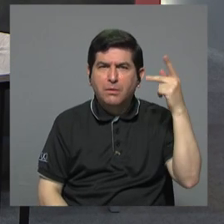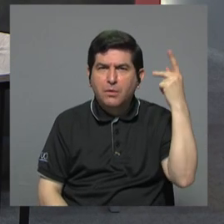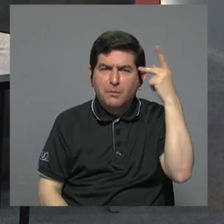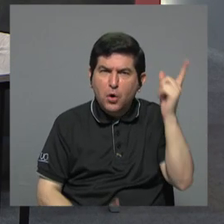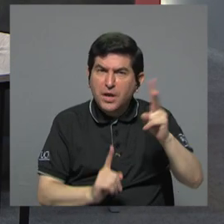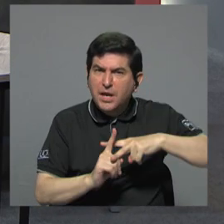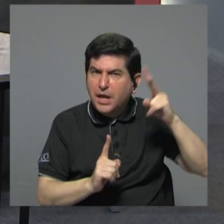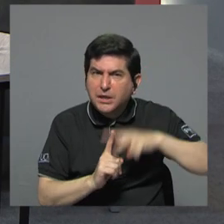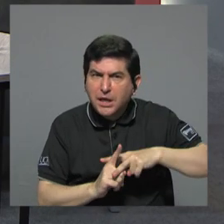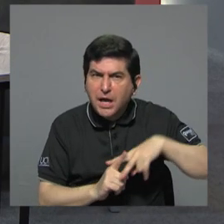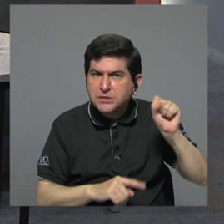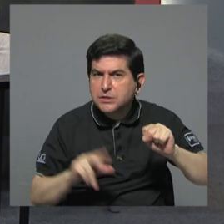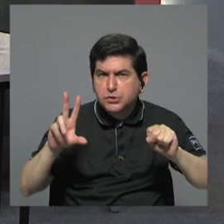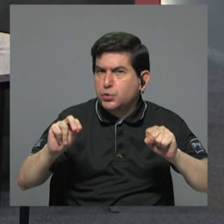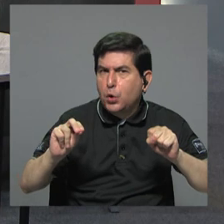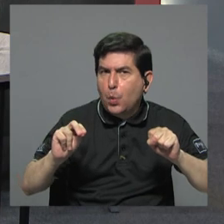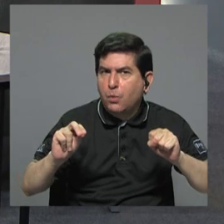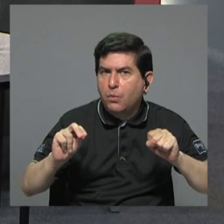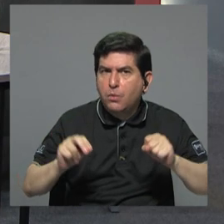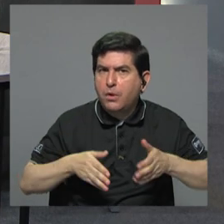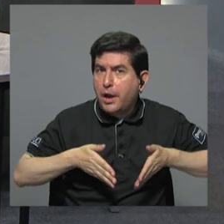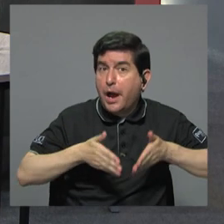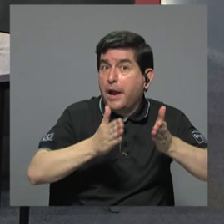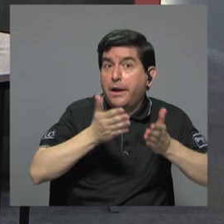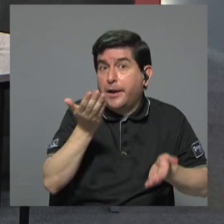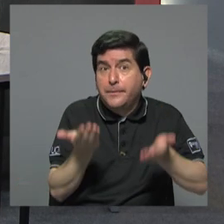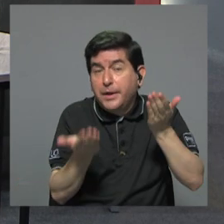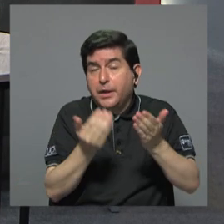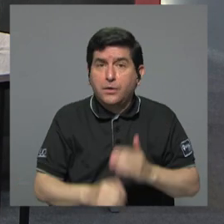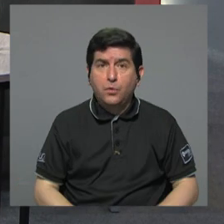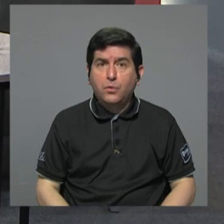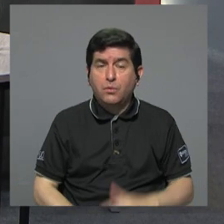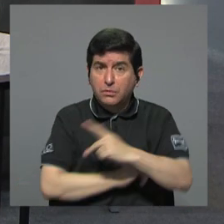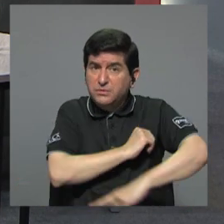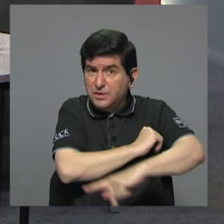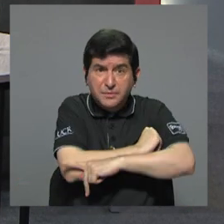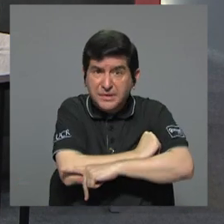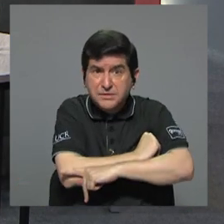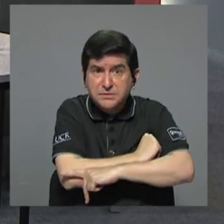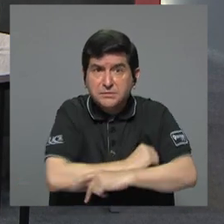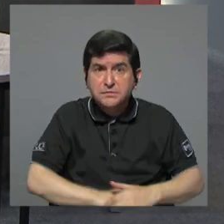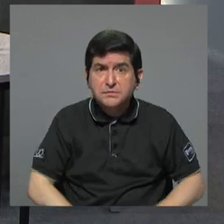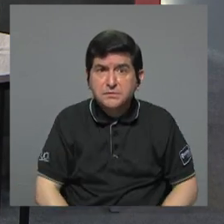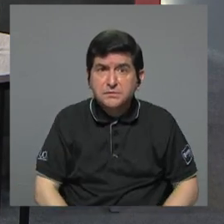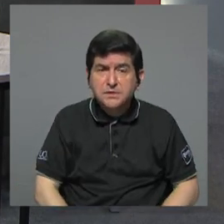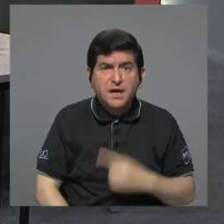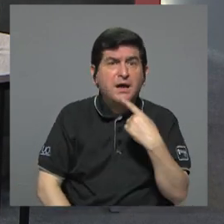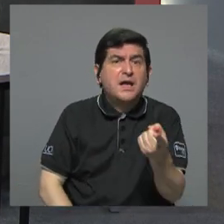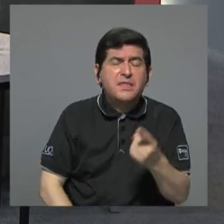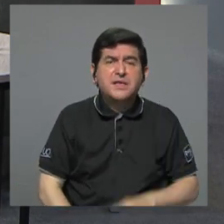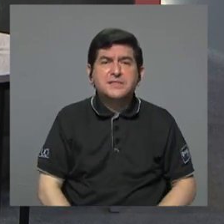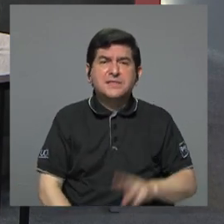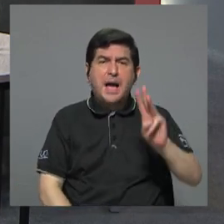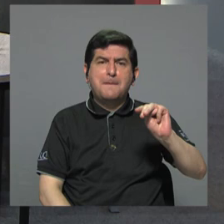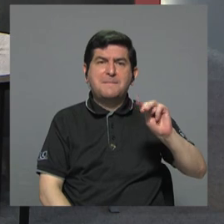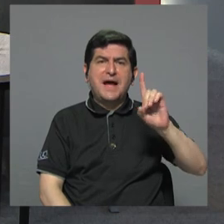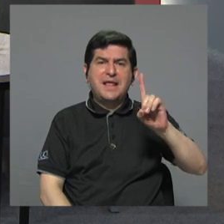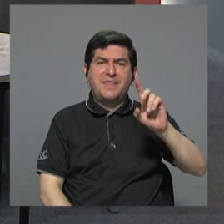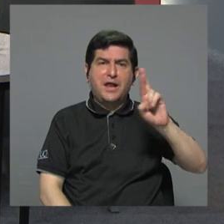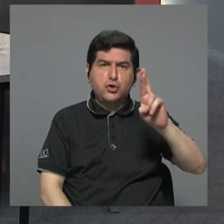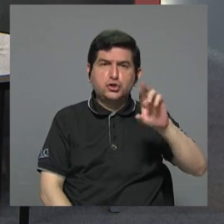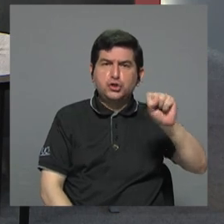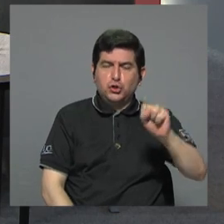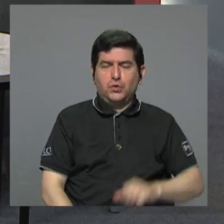se han aplicado, sí o no? ¿El camino, el rumbo que ha llevado el país? ¿Qué dice doña María Rocío